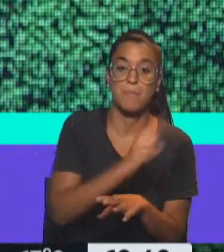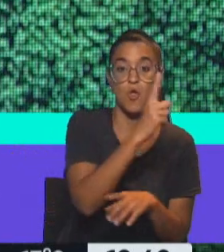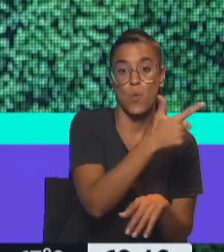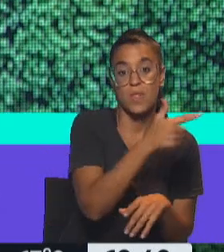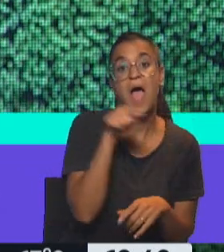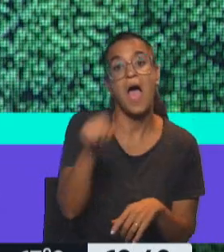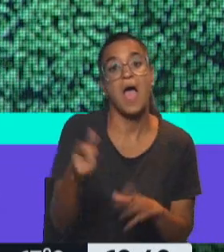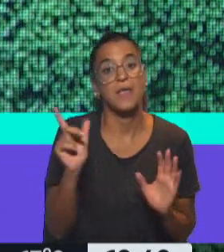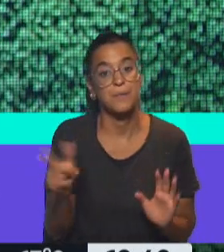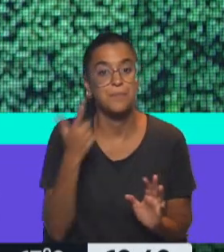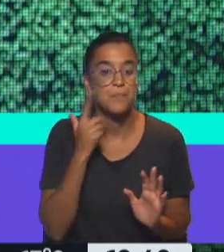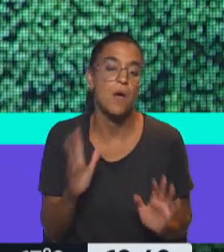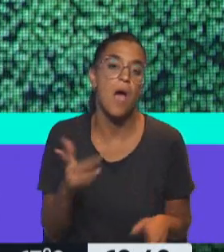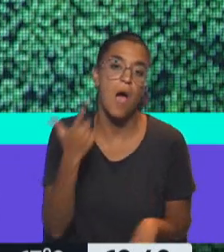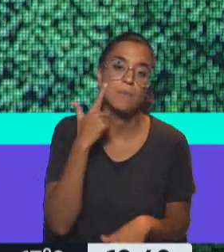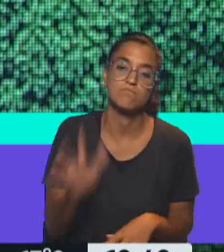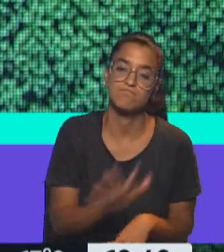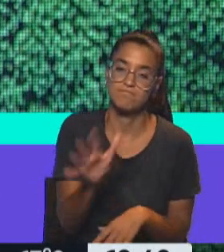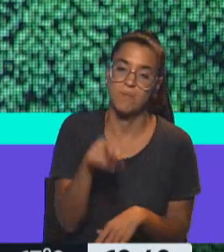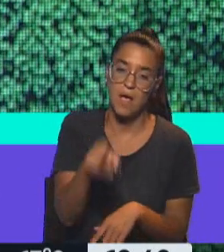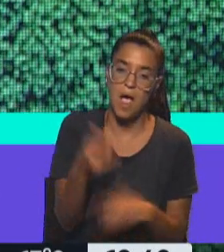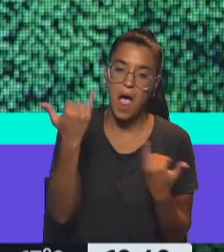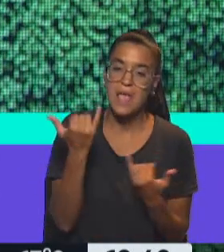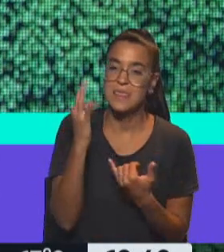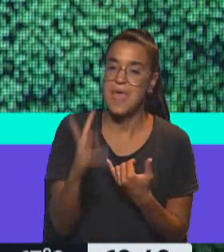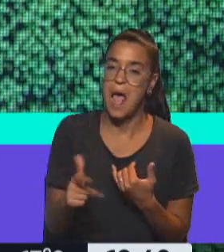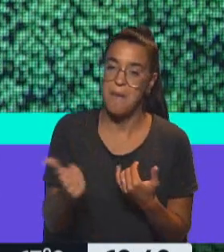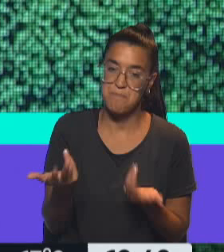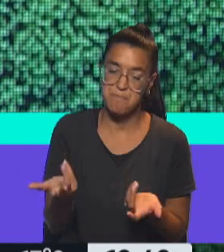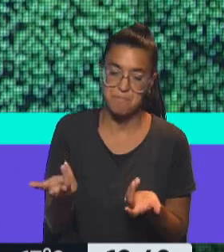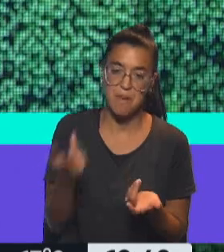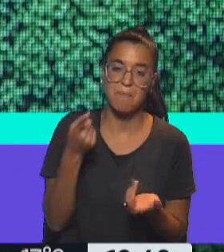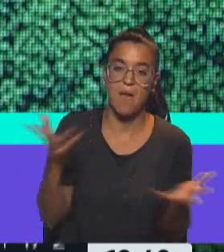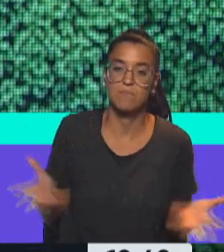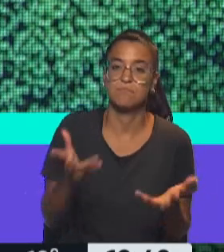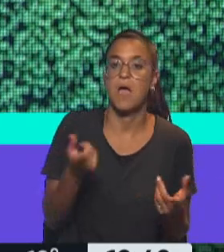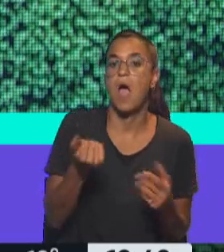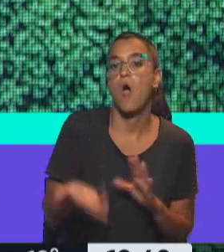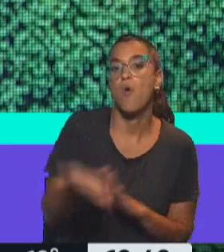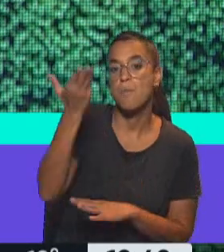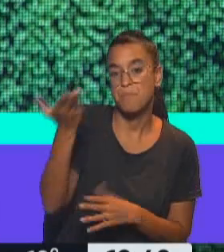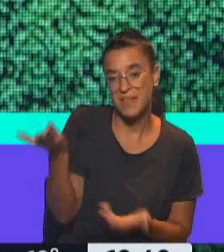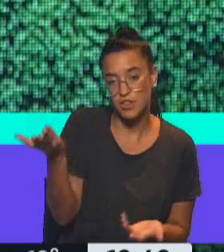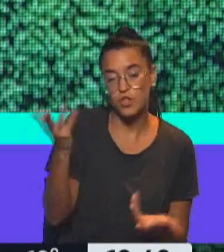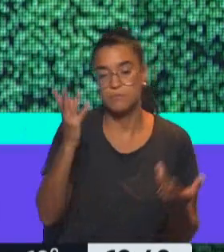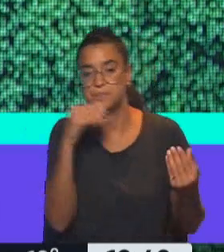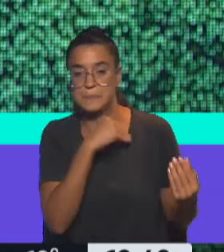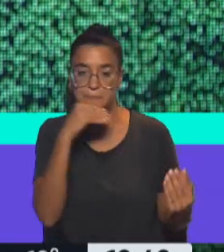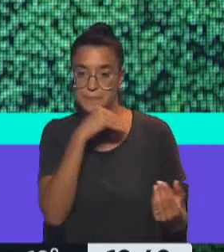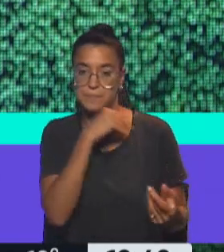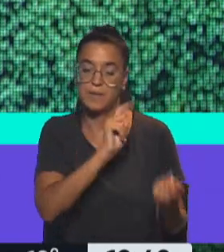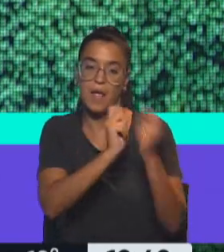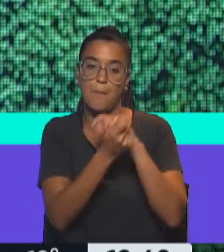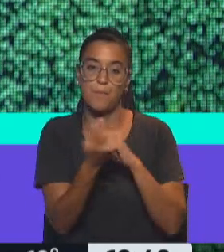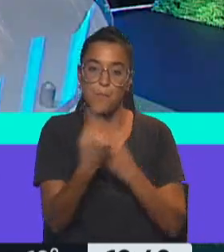está, bueno, ahí digo, bueno, empecemos a sospechar que acá hay una trampa para imponerte un aumento de precios disfrazado de cambio